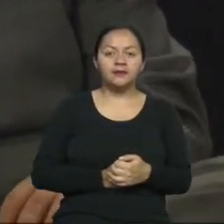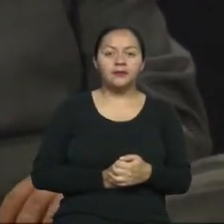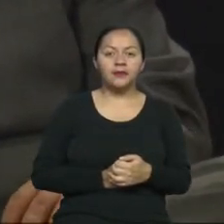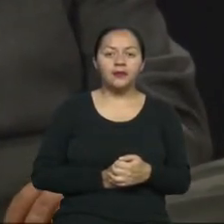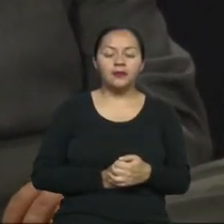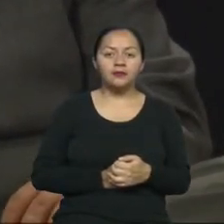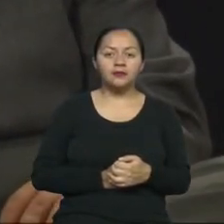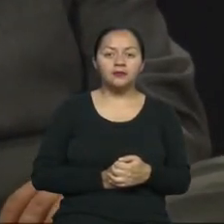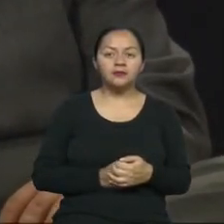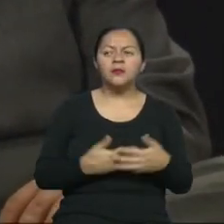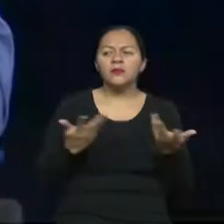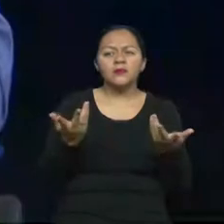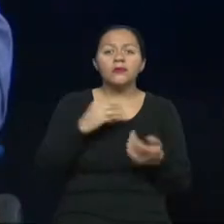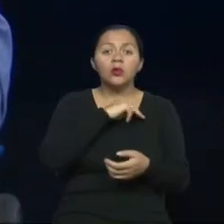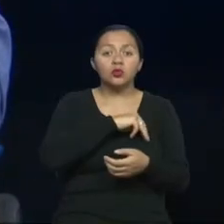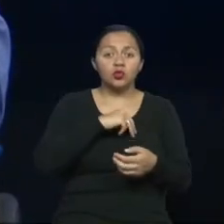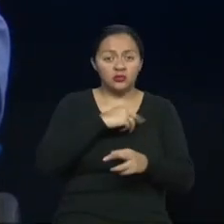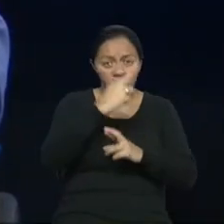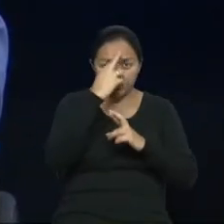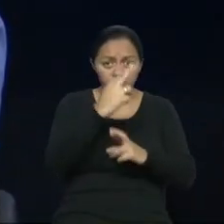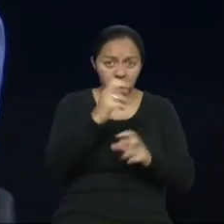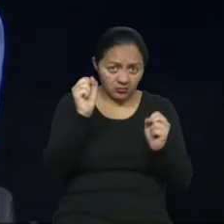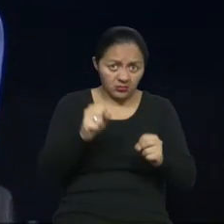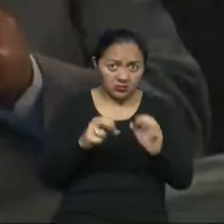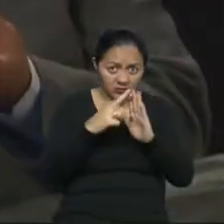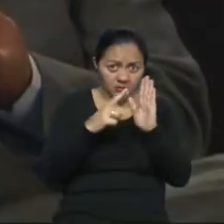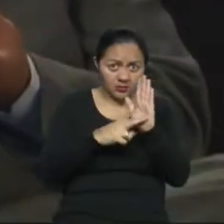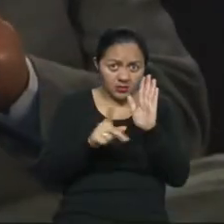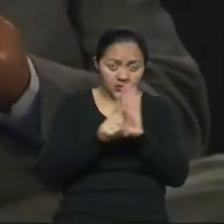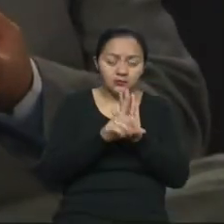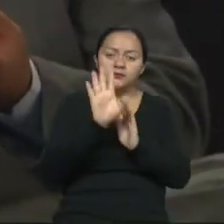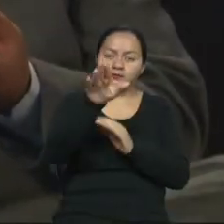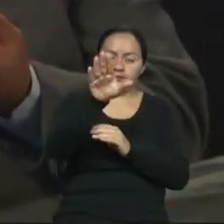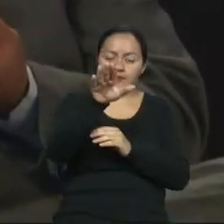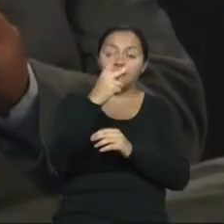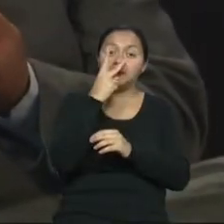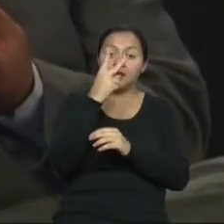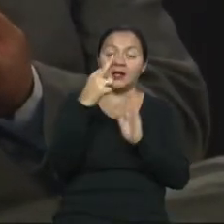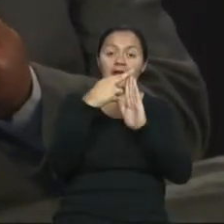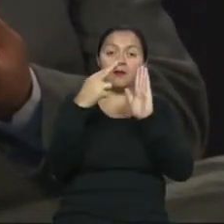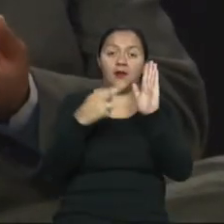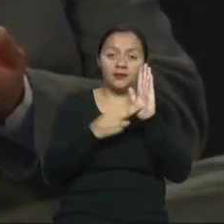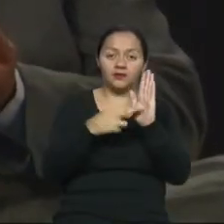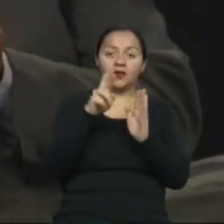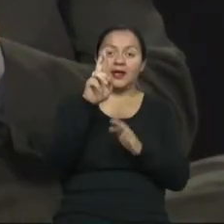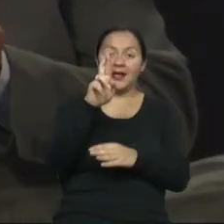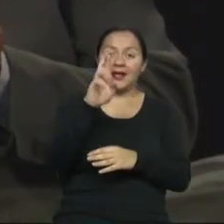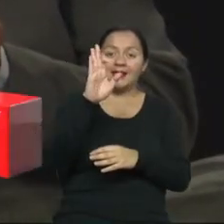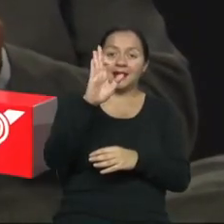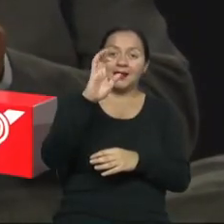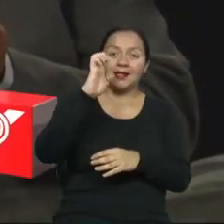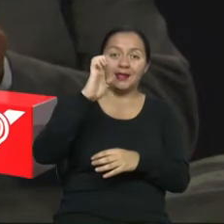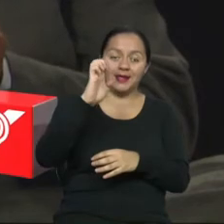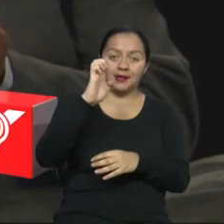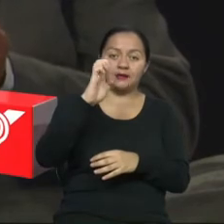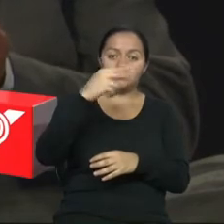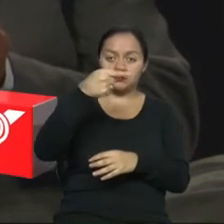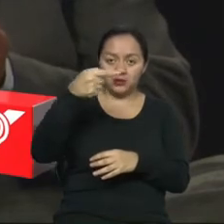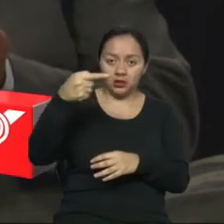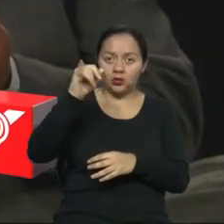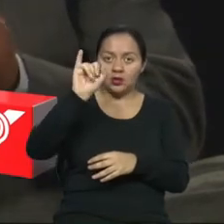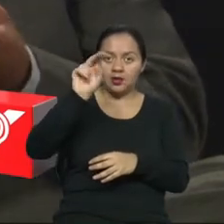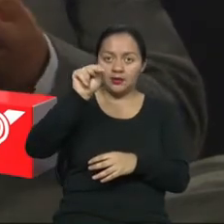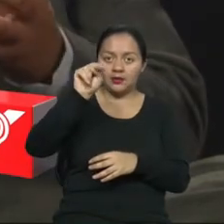tanto respeta el municipio a las normas? Existe el reglamento RTE-INEN-042 que les da la obligatoriedad de